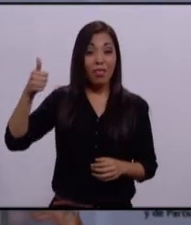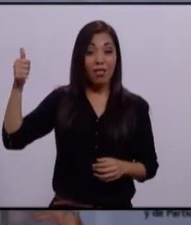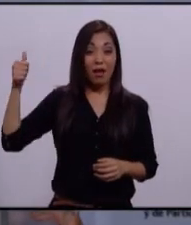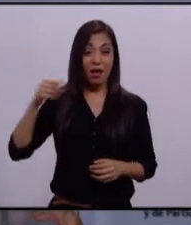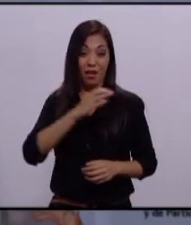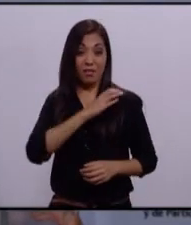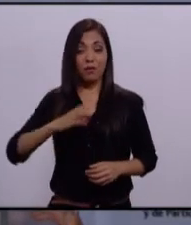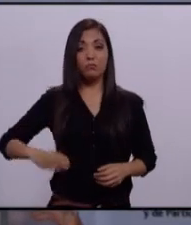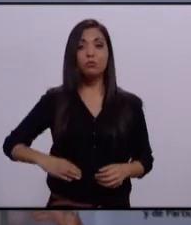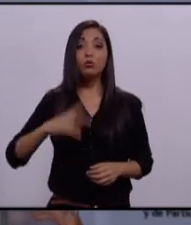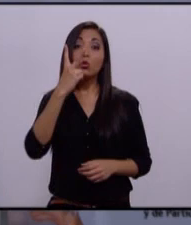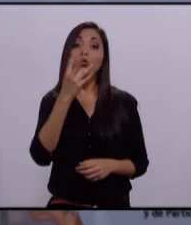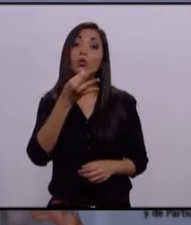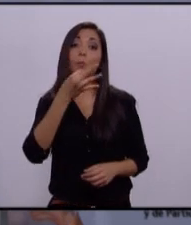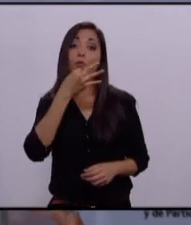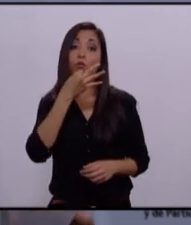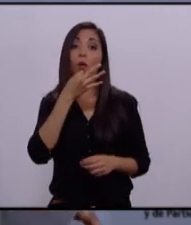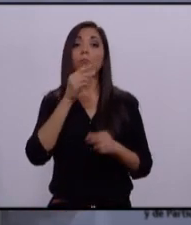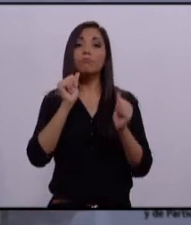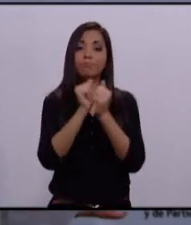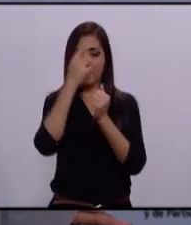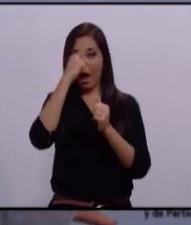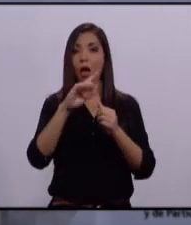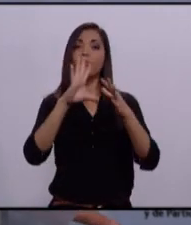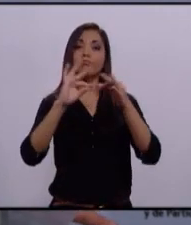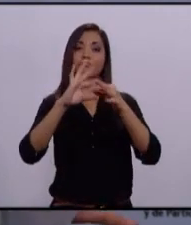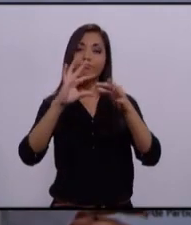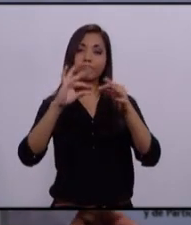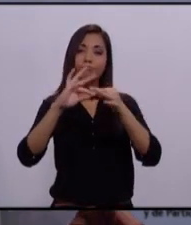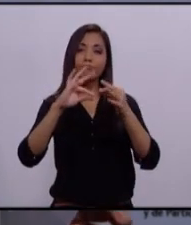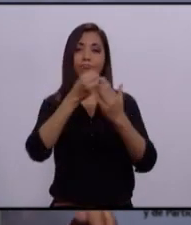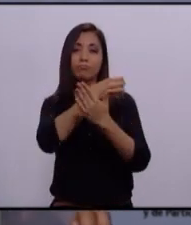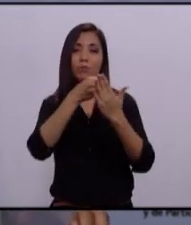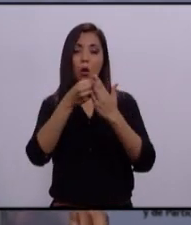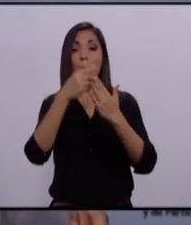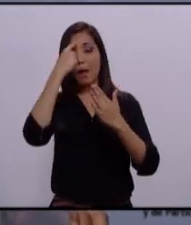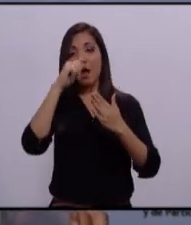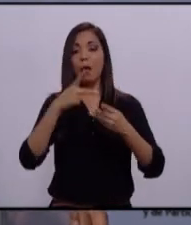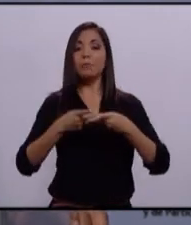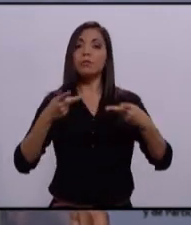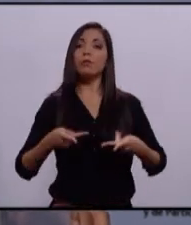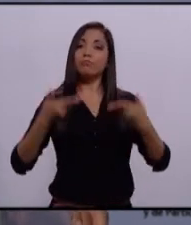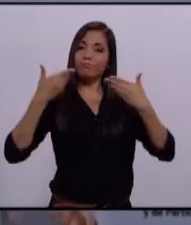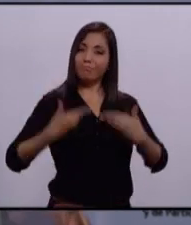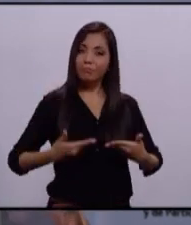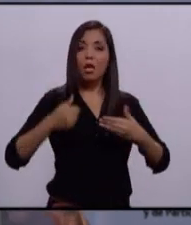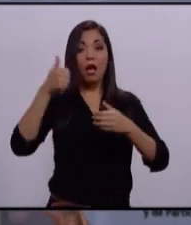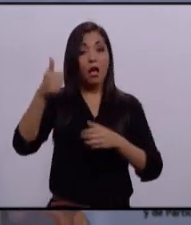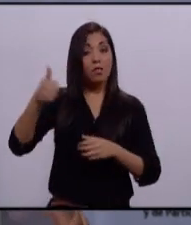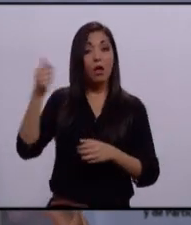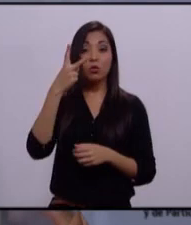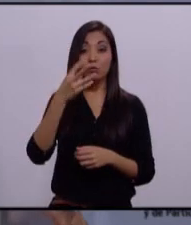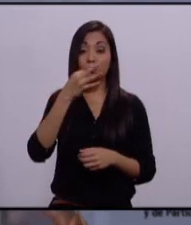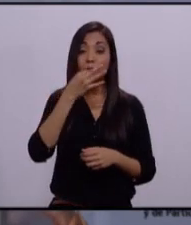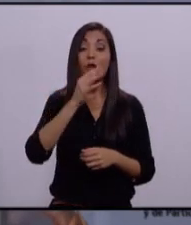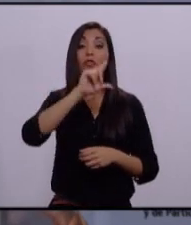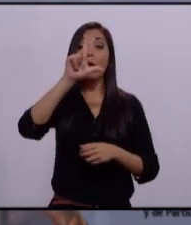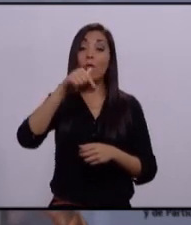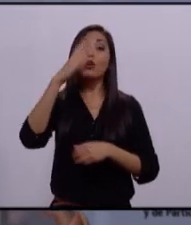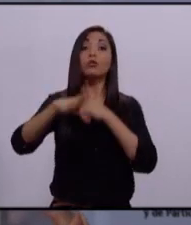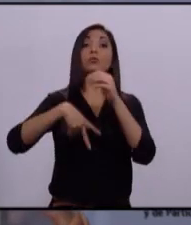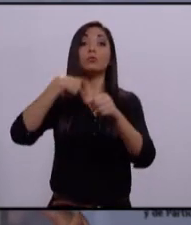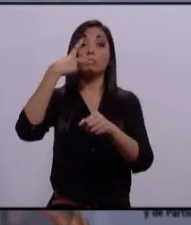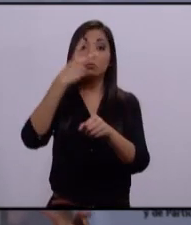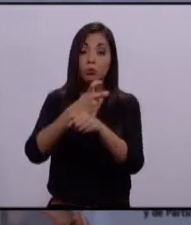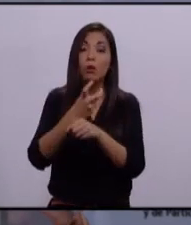dos minutos en su primera intervención para realizar una apertura o presentación. En la segunda intervención, también de dos minutos,